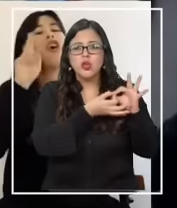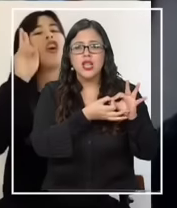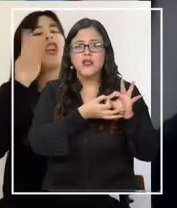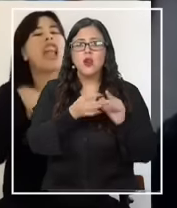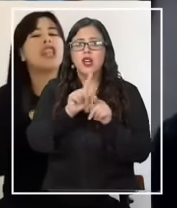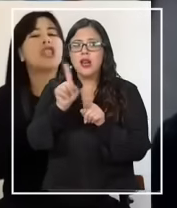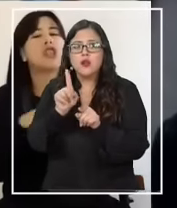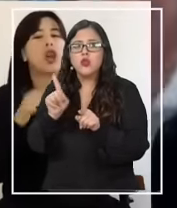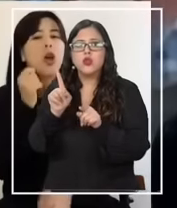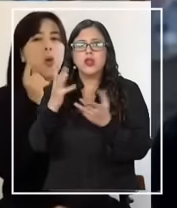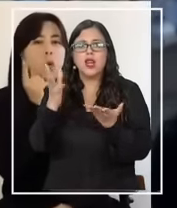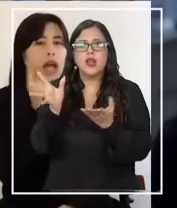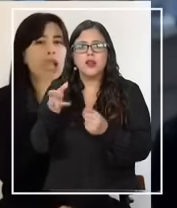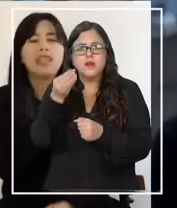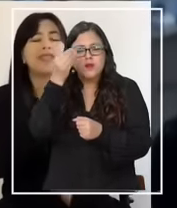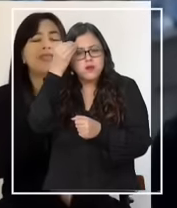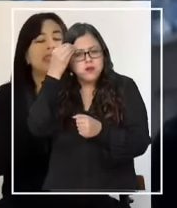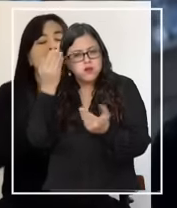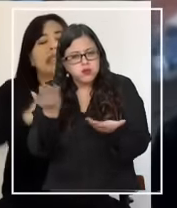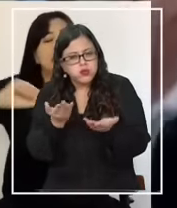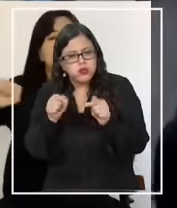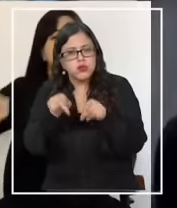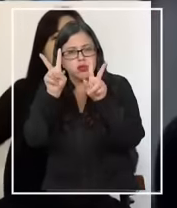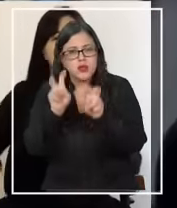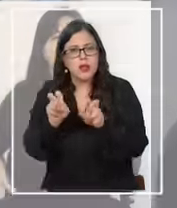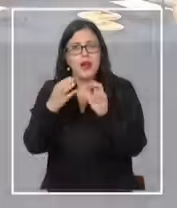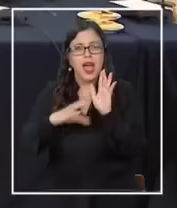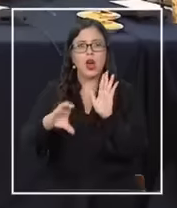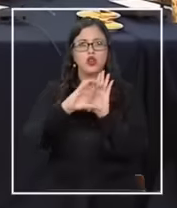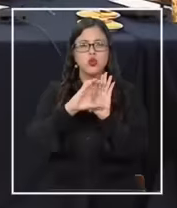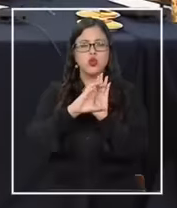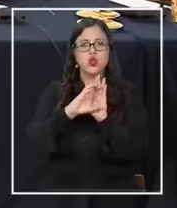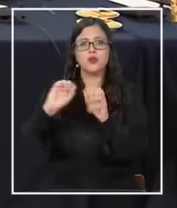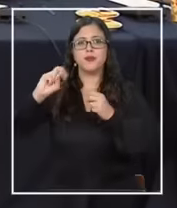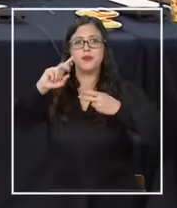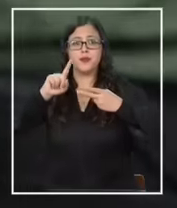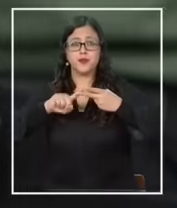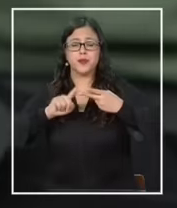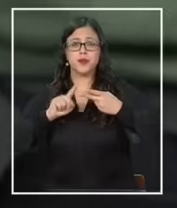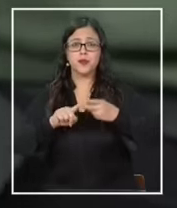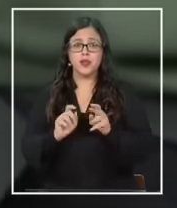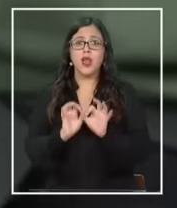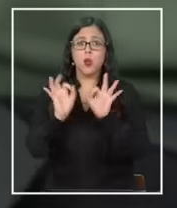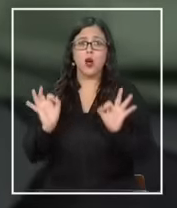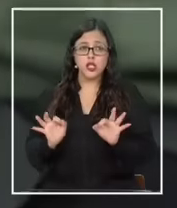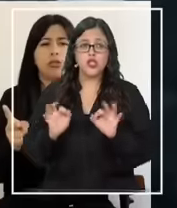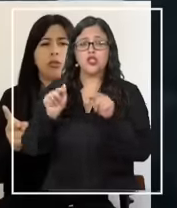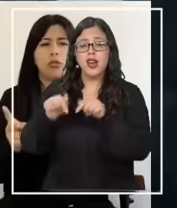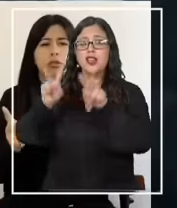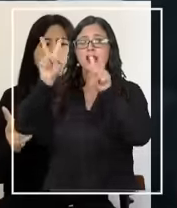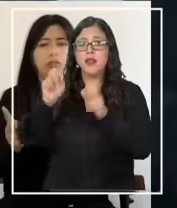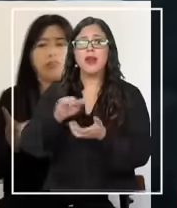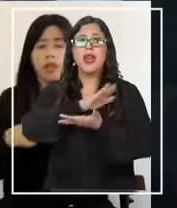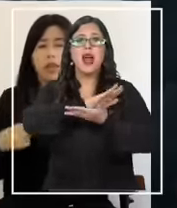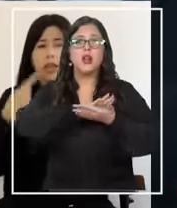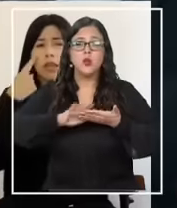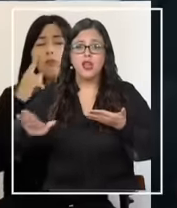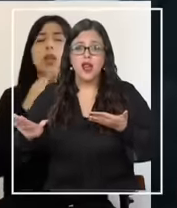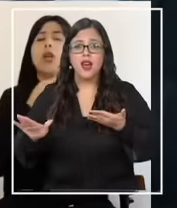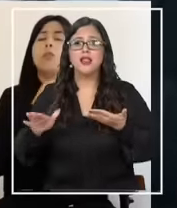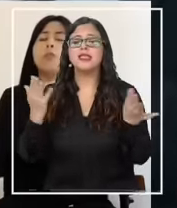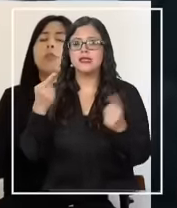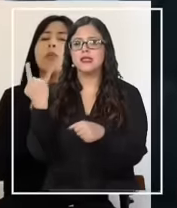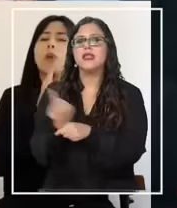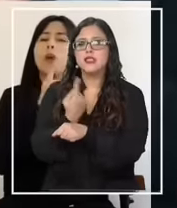considerar esta materia en el nivel constitucional? Después fue el turno de educación. Sobre gratuidad, ¿se